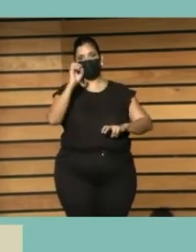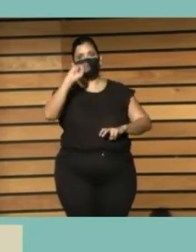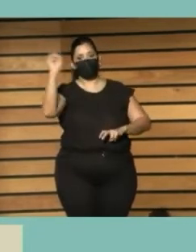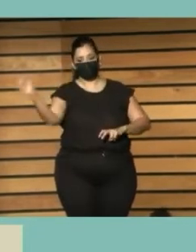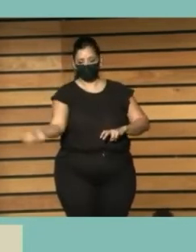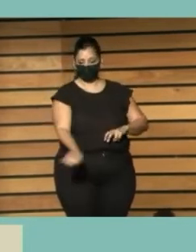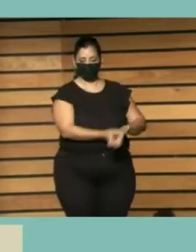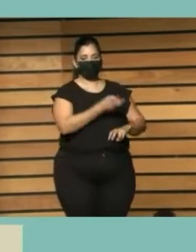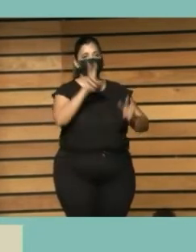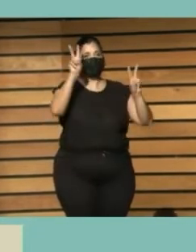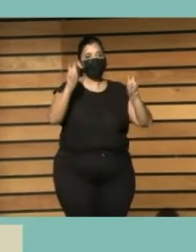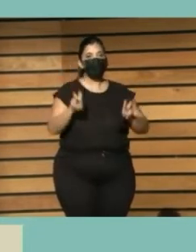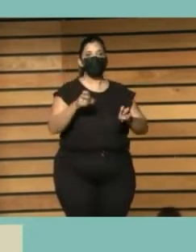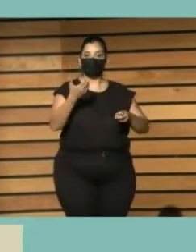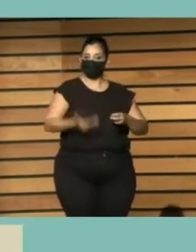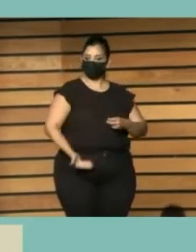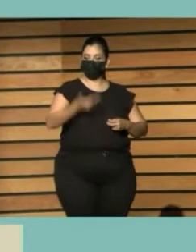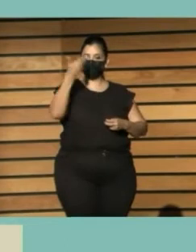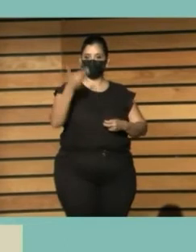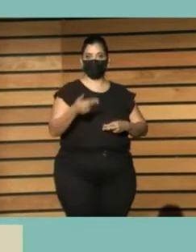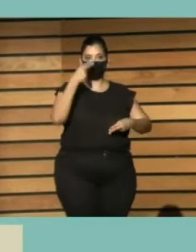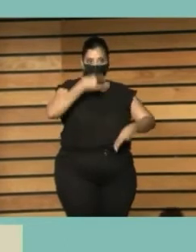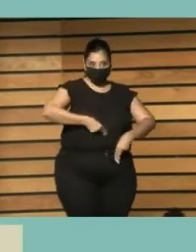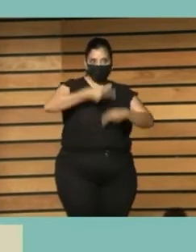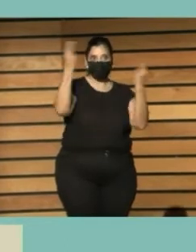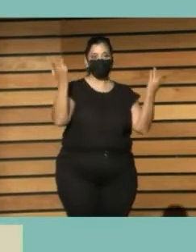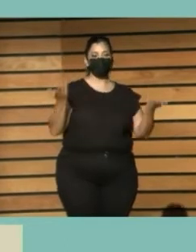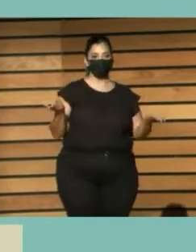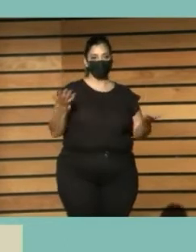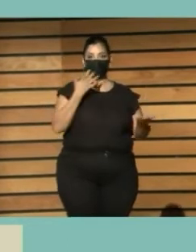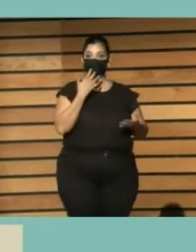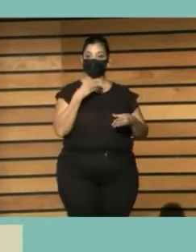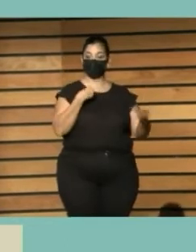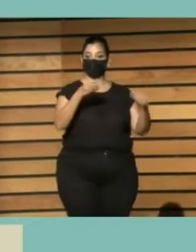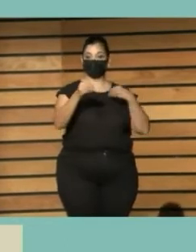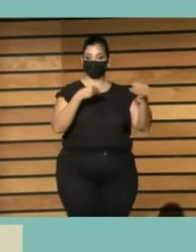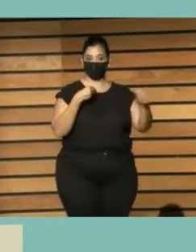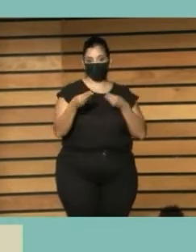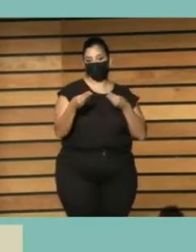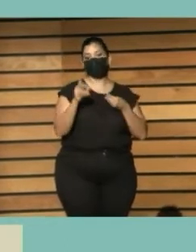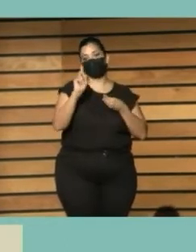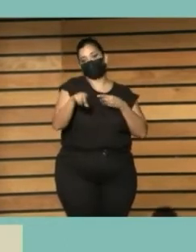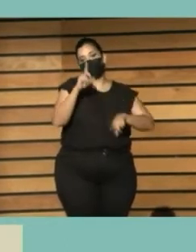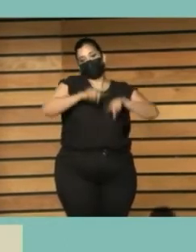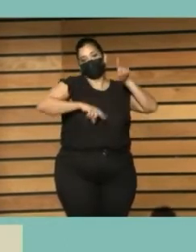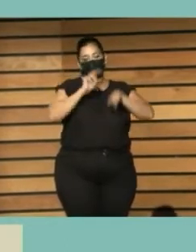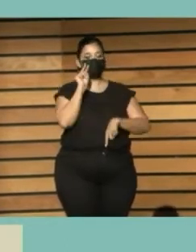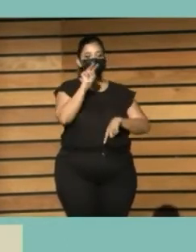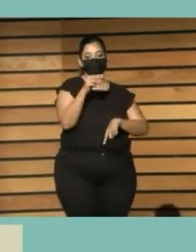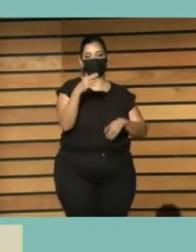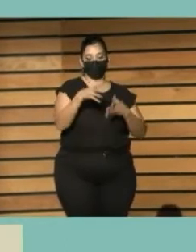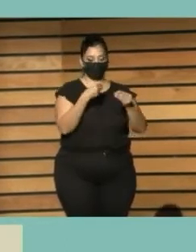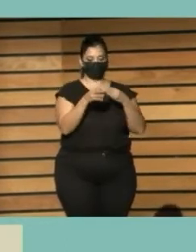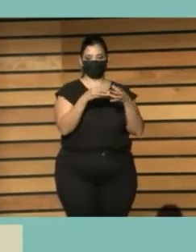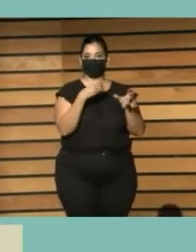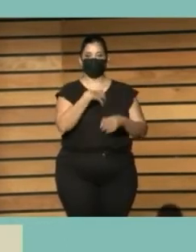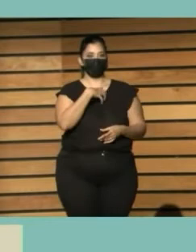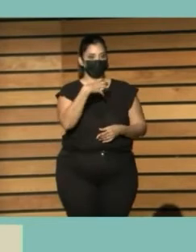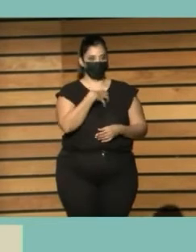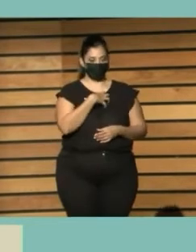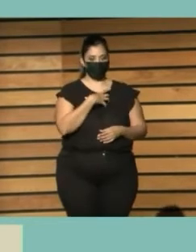de su sentido y de su valor personal y público que es material e inmaterial práctico e improductivo